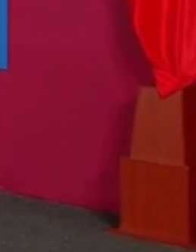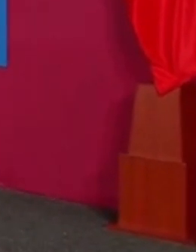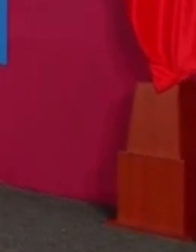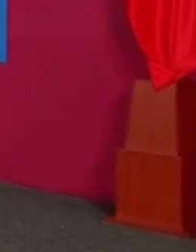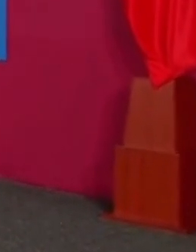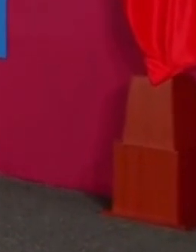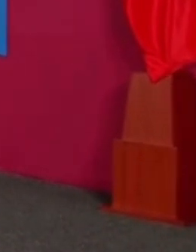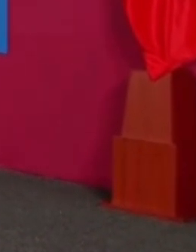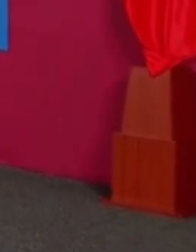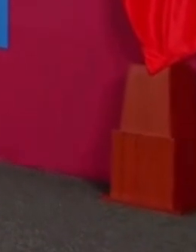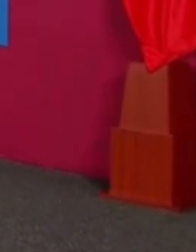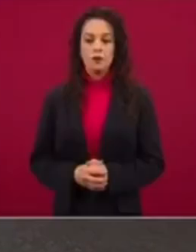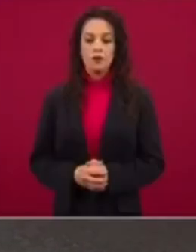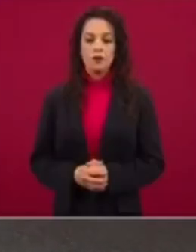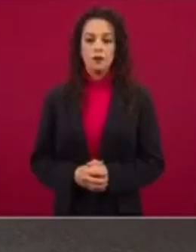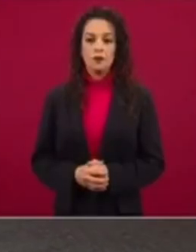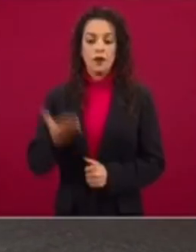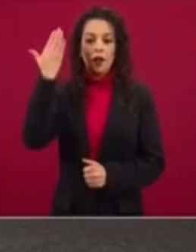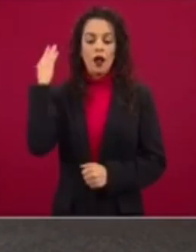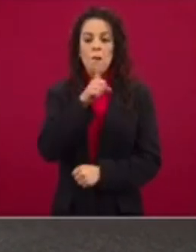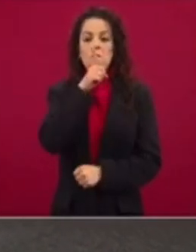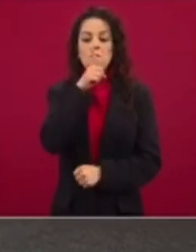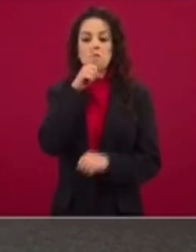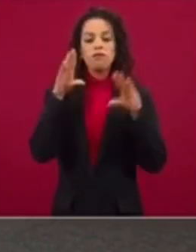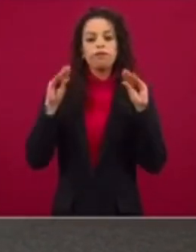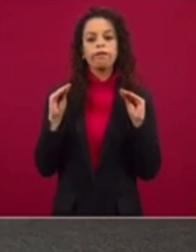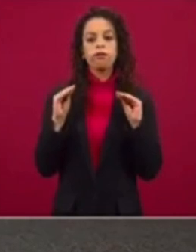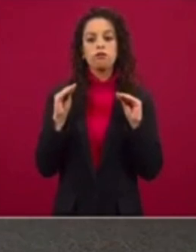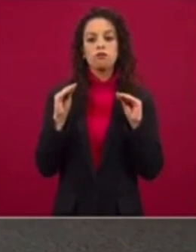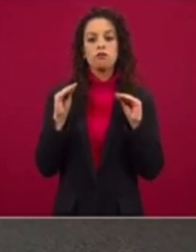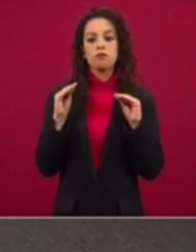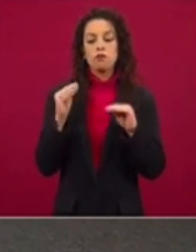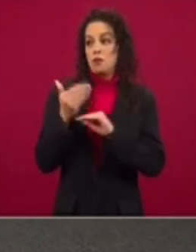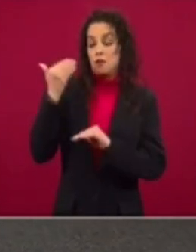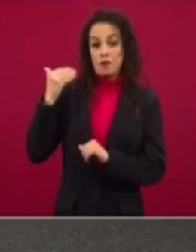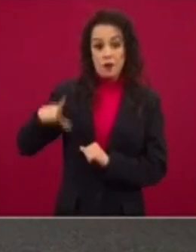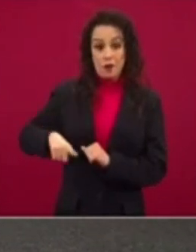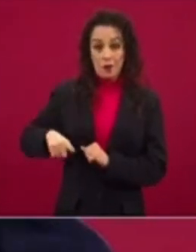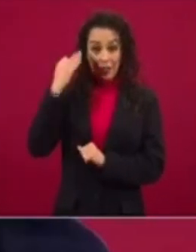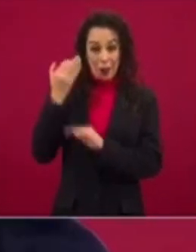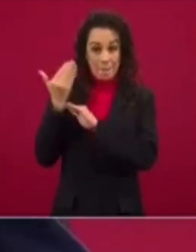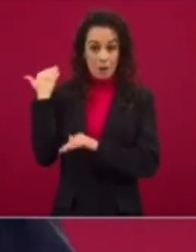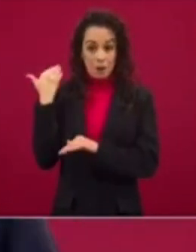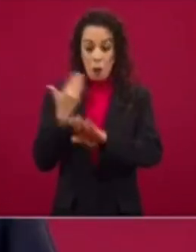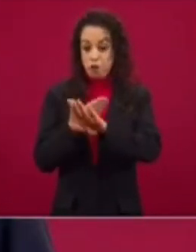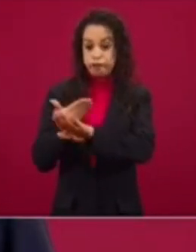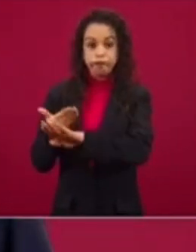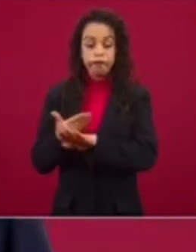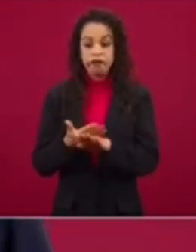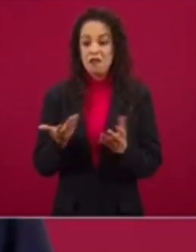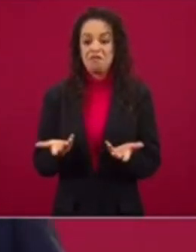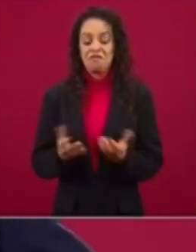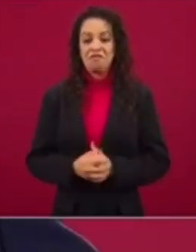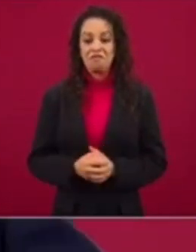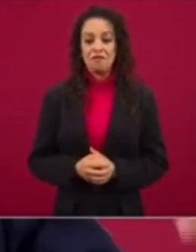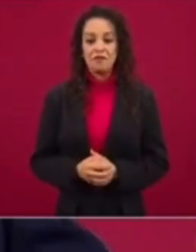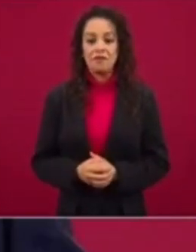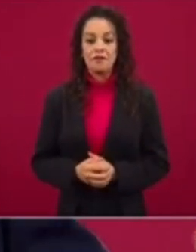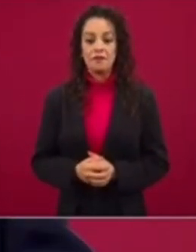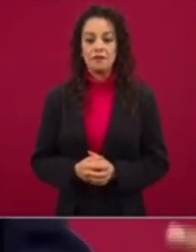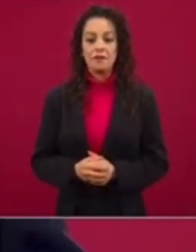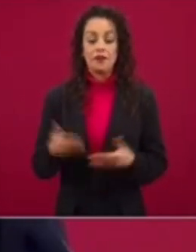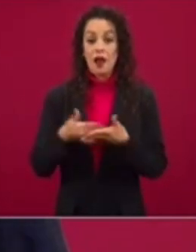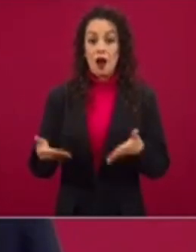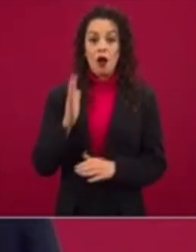ante el saqueo, ante las atrocidades cometidas por los gobiernos anteriores, ahora gritan como pergoneros y ejercen